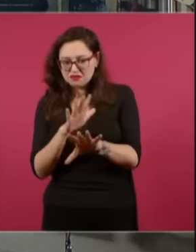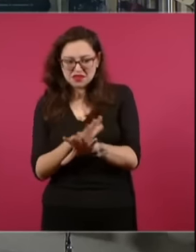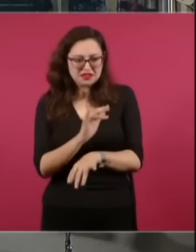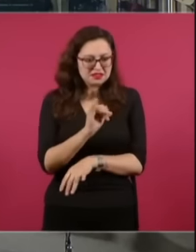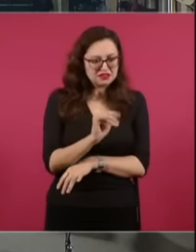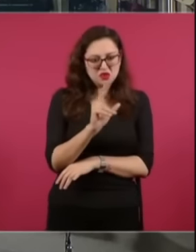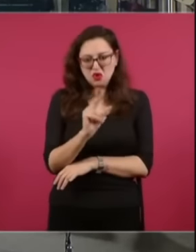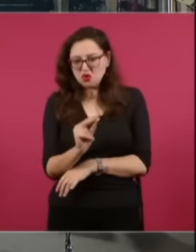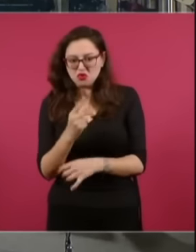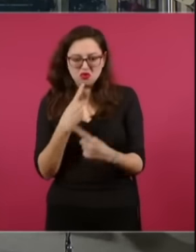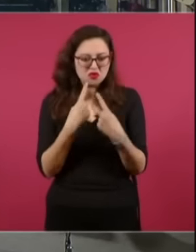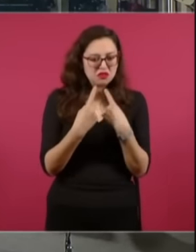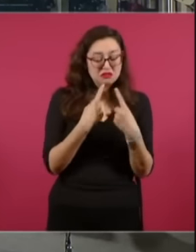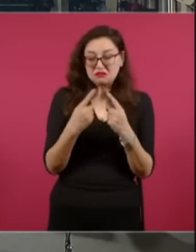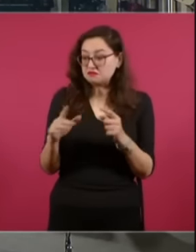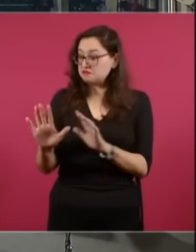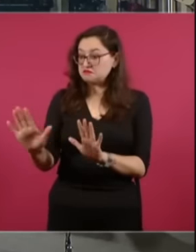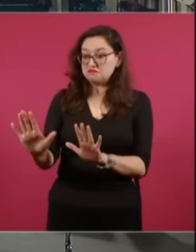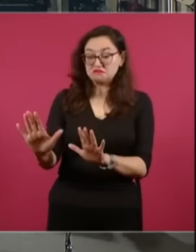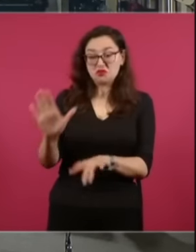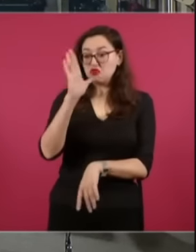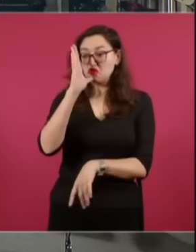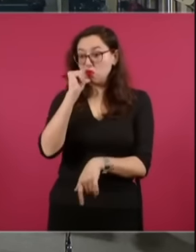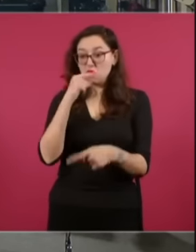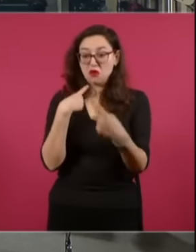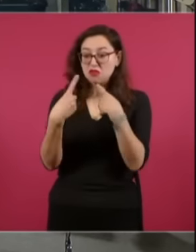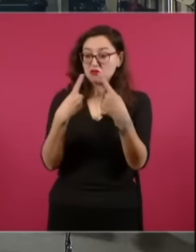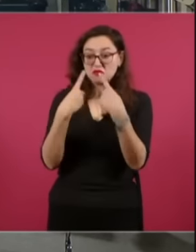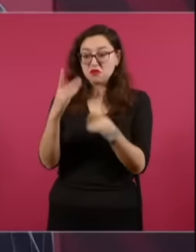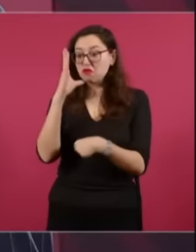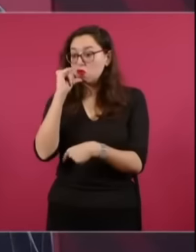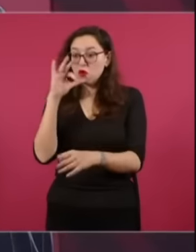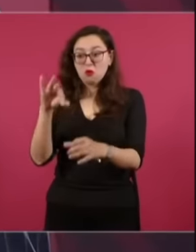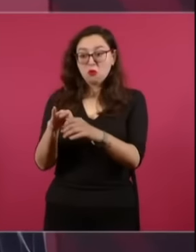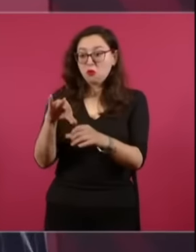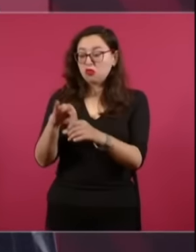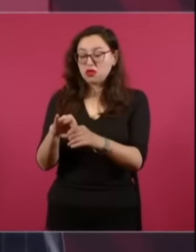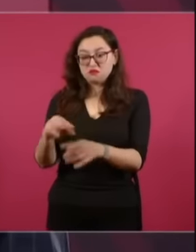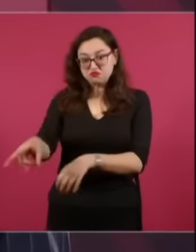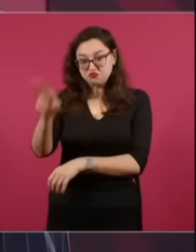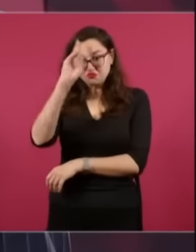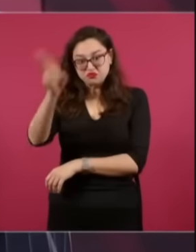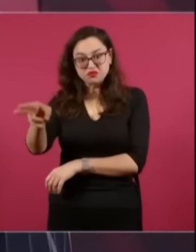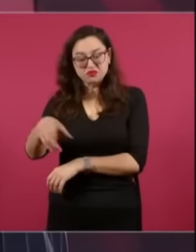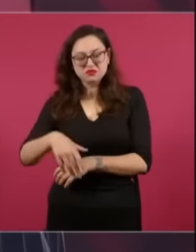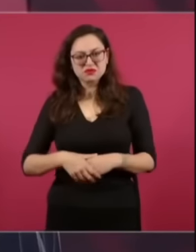para limpiar el Poder Judicial. Un juez de Chiapas.